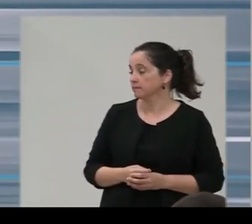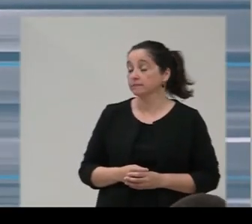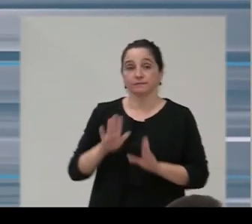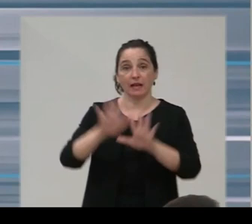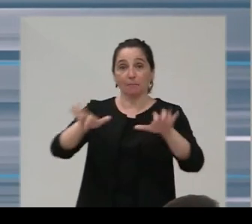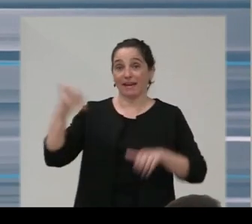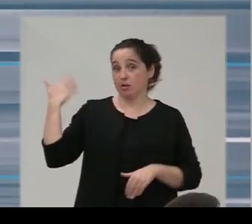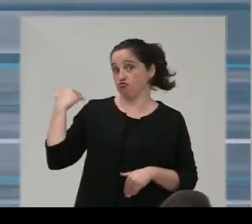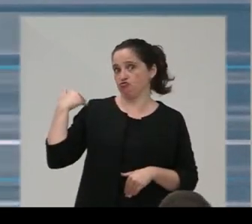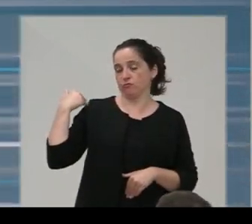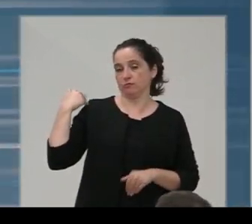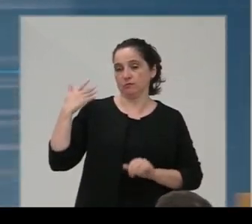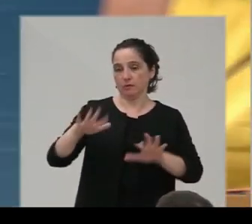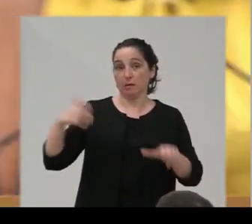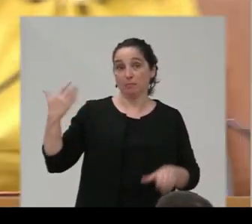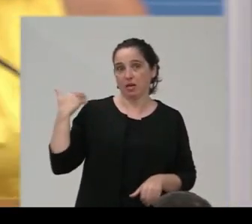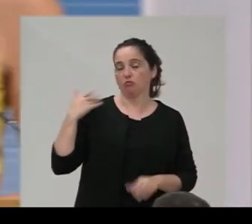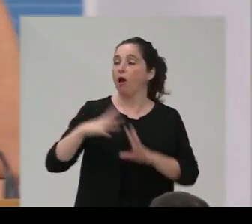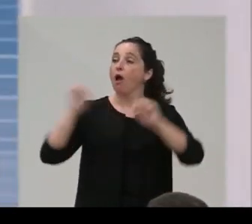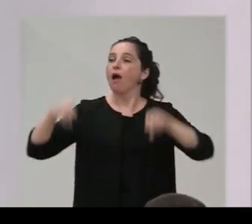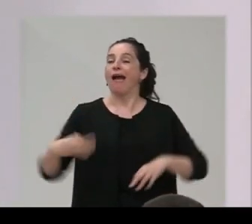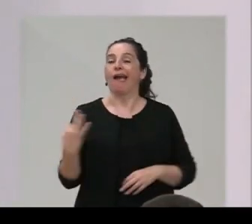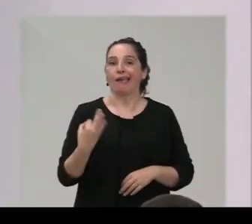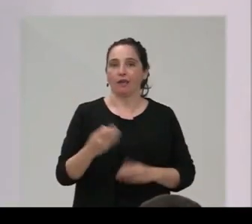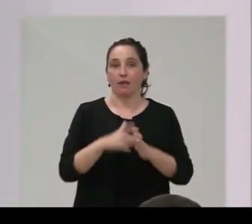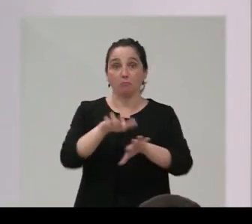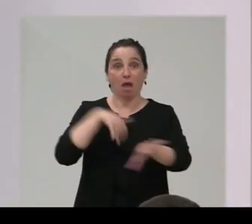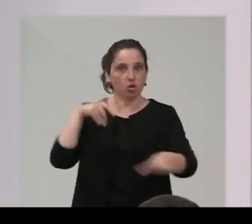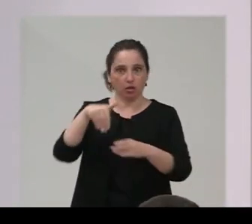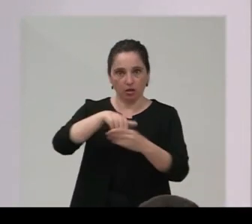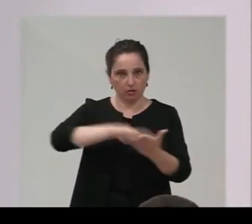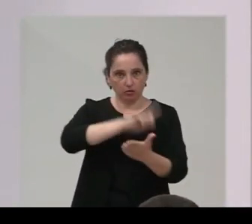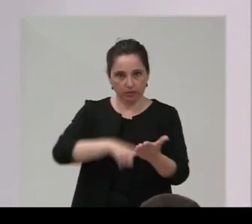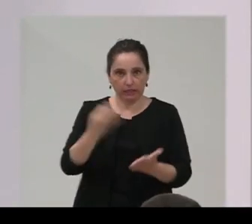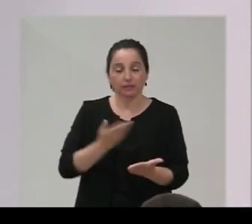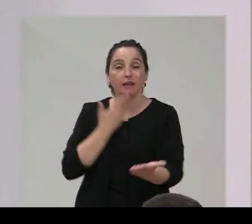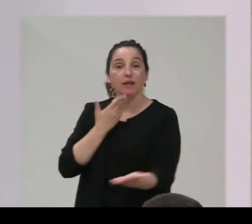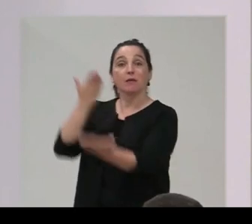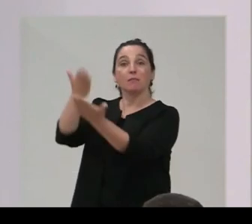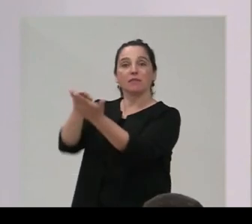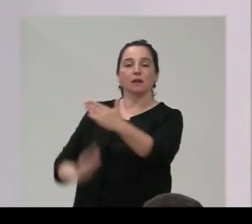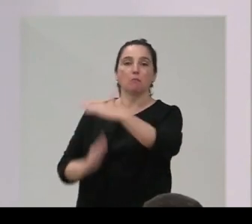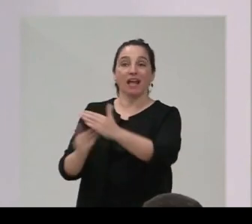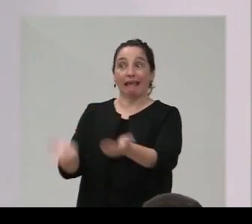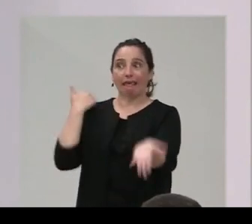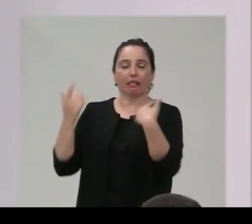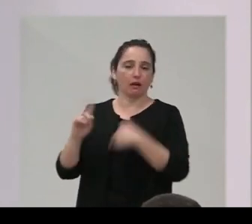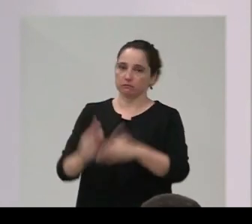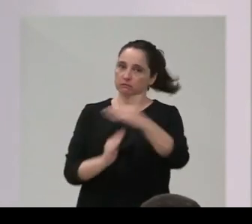pleno municipal lo que acordamos con mayoría absoluta fue solicitar la paralización